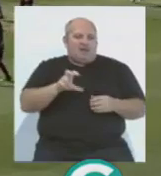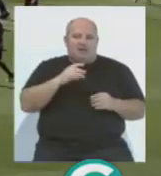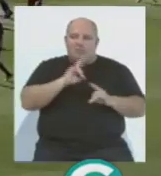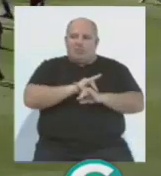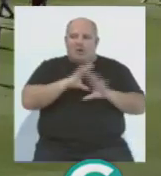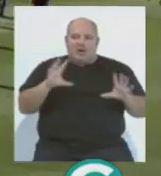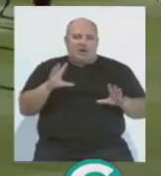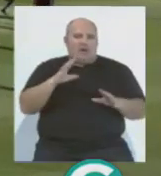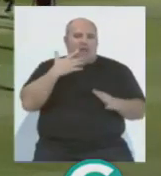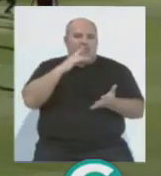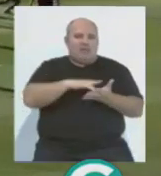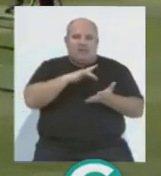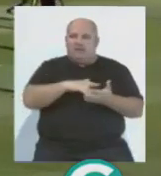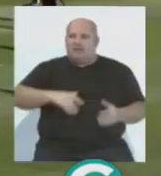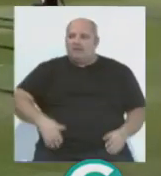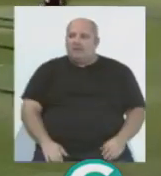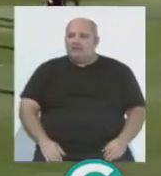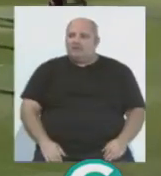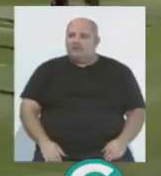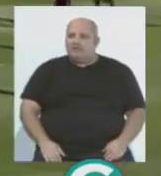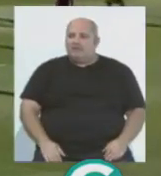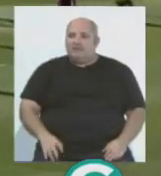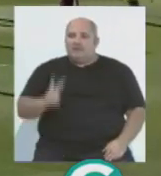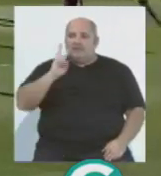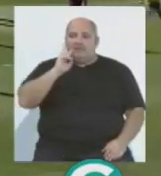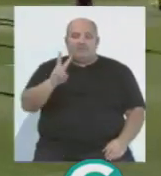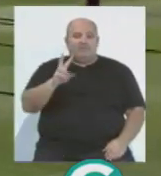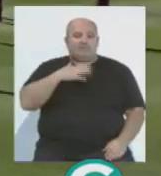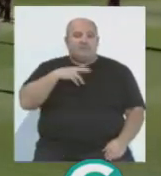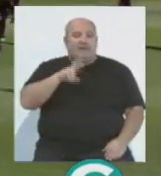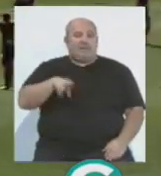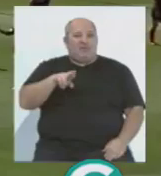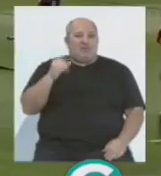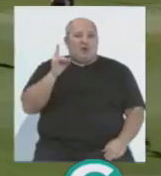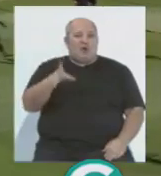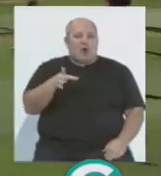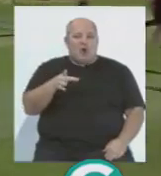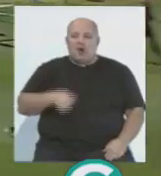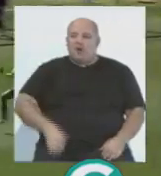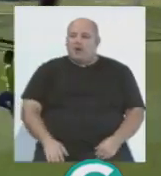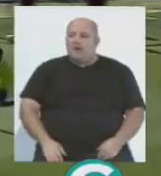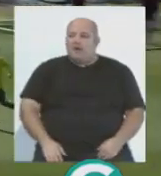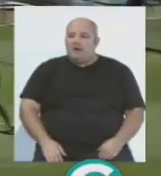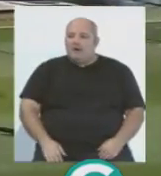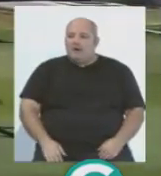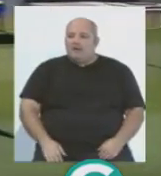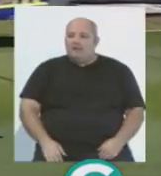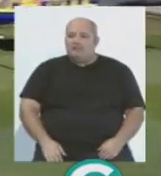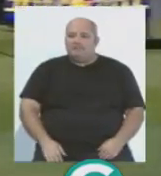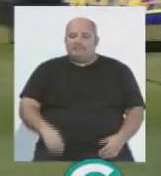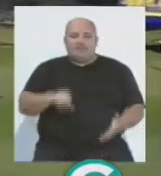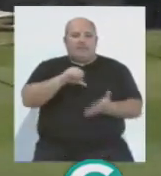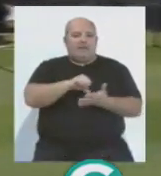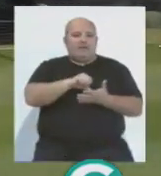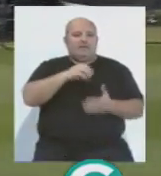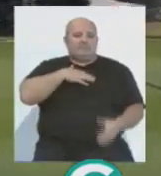tienen claro y van cada partida por ellos. Y ahí vemos la repetición del gol, Brahe es el central